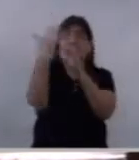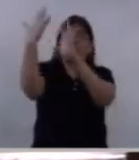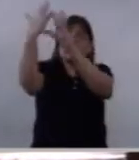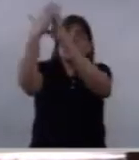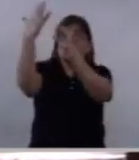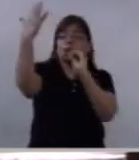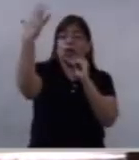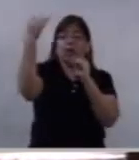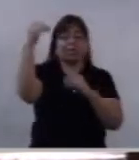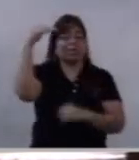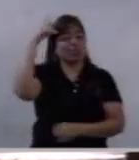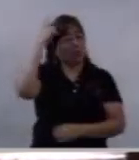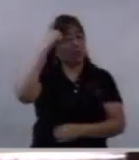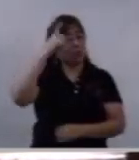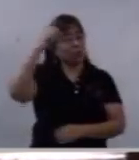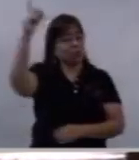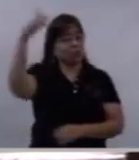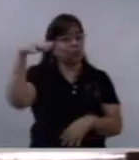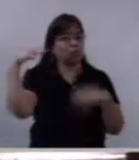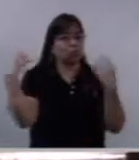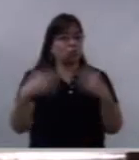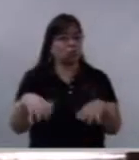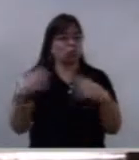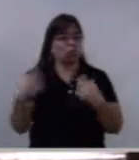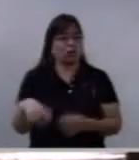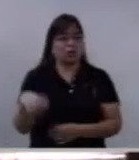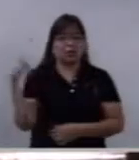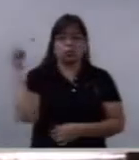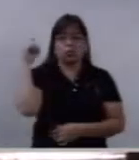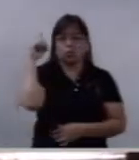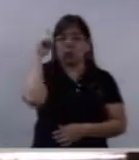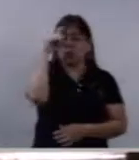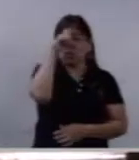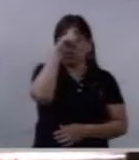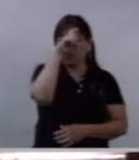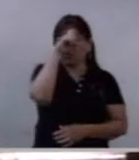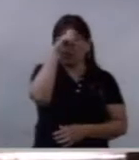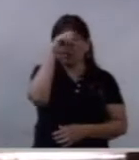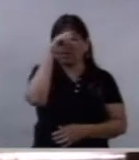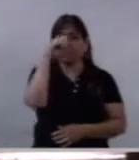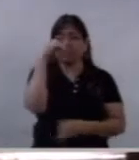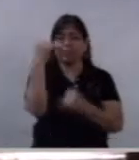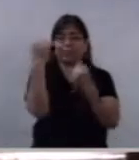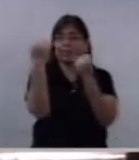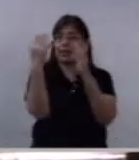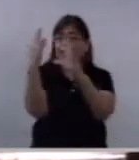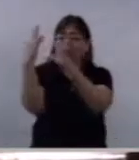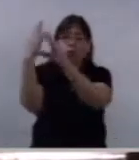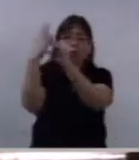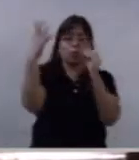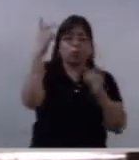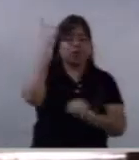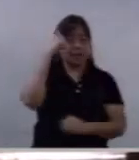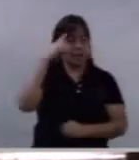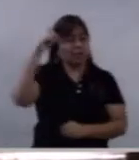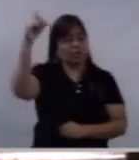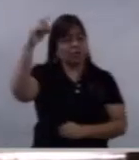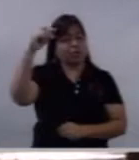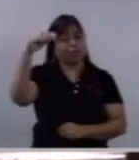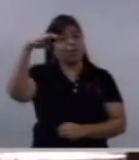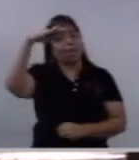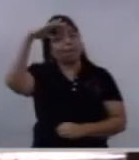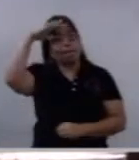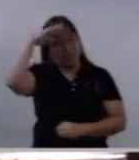qué difícil actuar como Dios. Pensar y